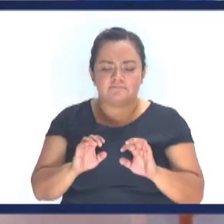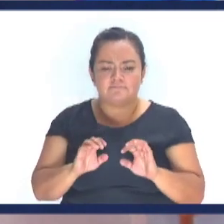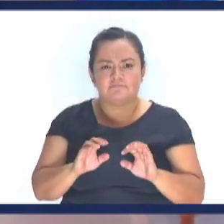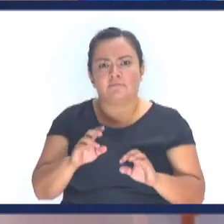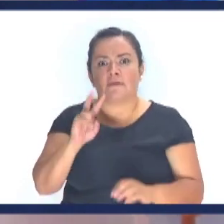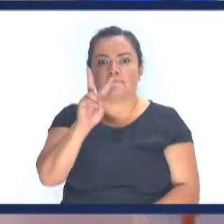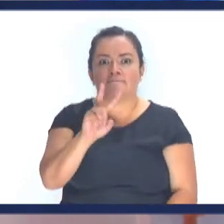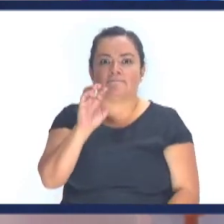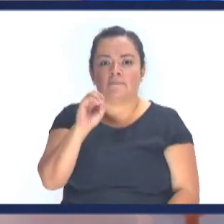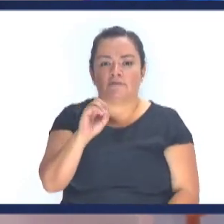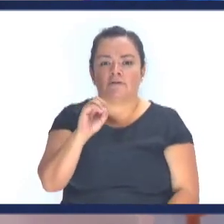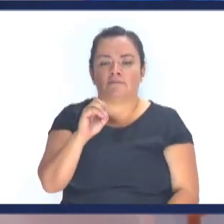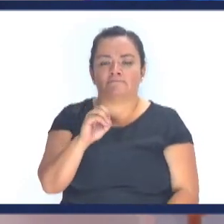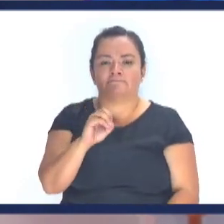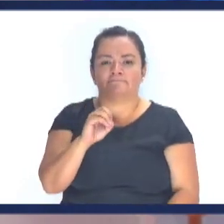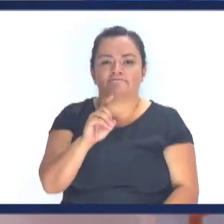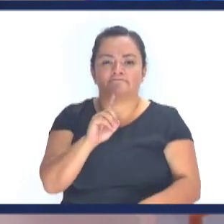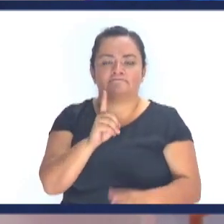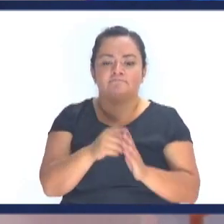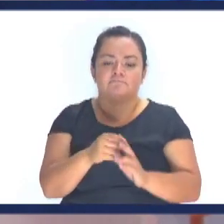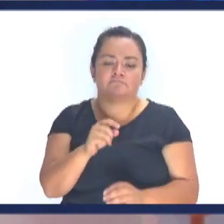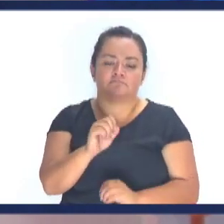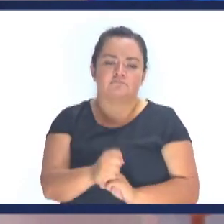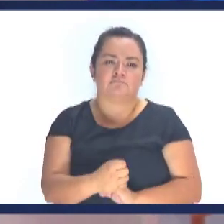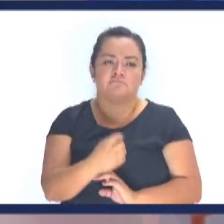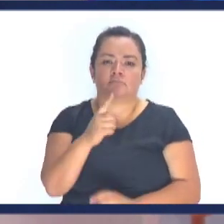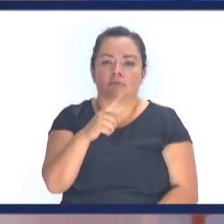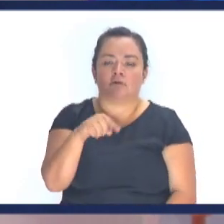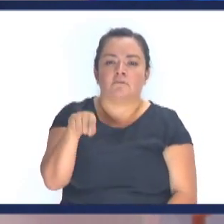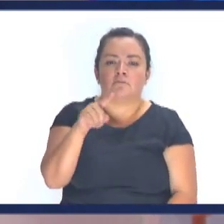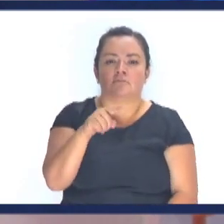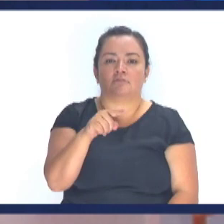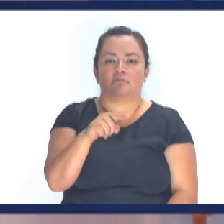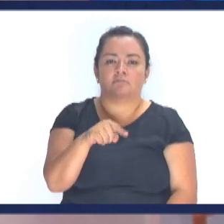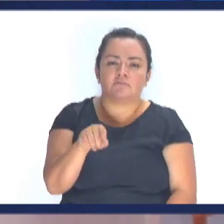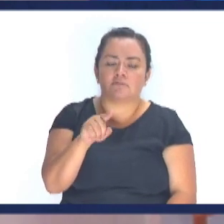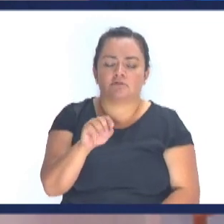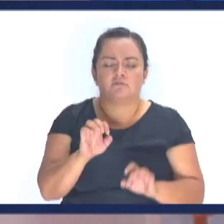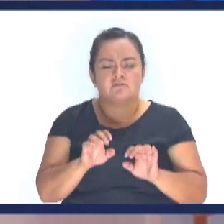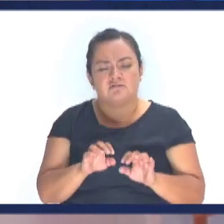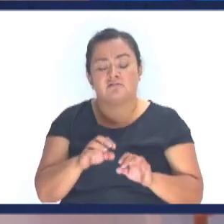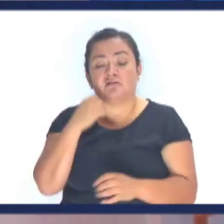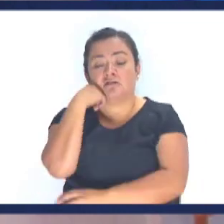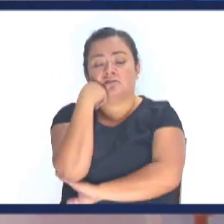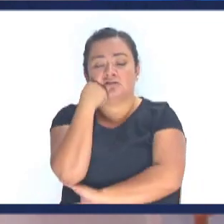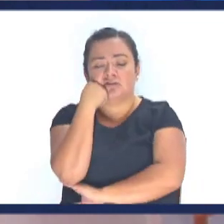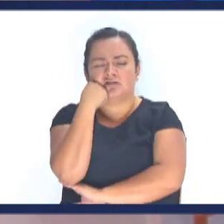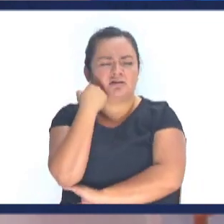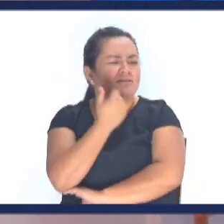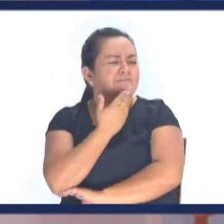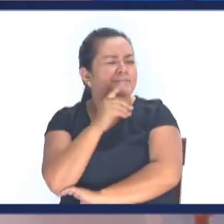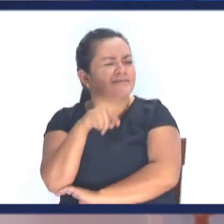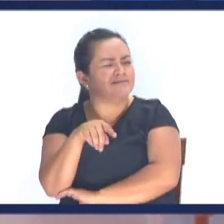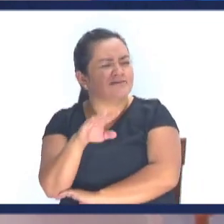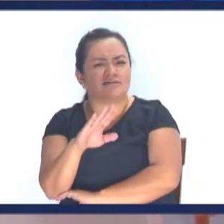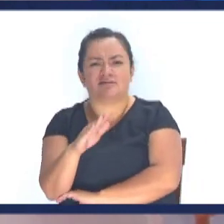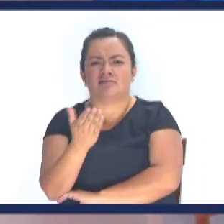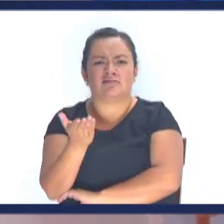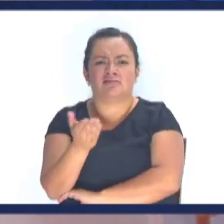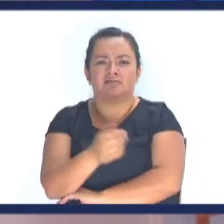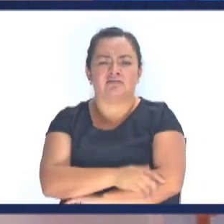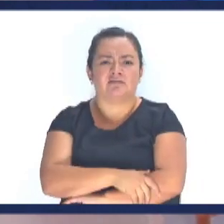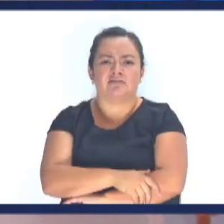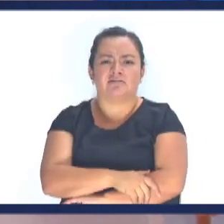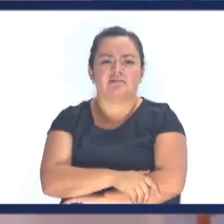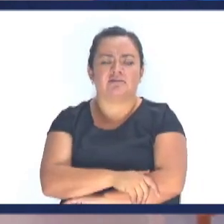Tardaba 20 minutos En arrancar Y decía Pensando Pensando Pensando Pensando Y de repente Mira le digo ¿Qué es lo que pasa Con ustedes?